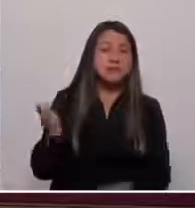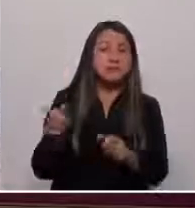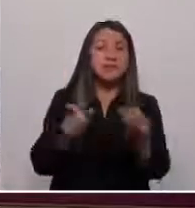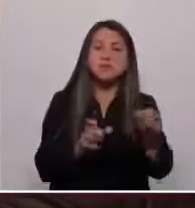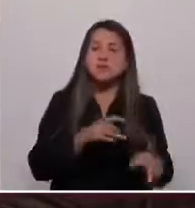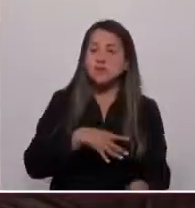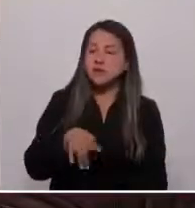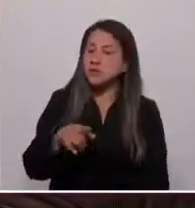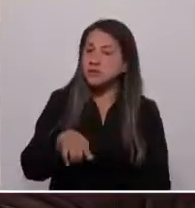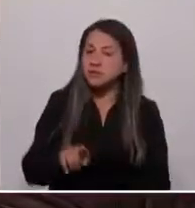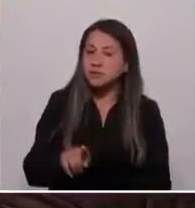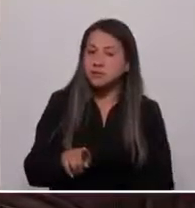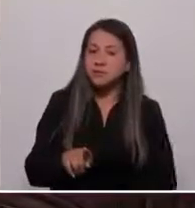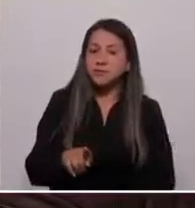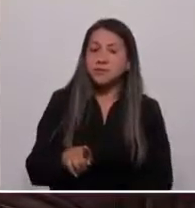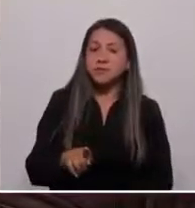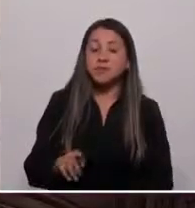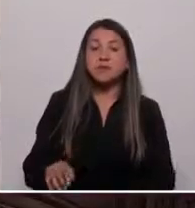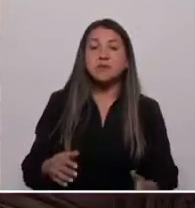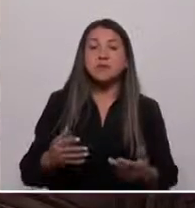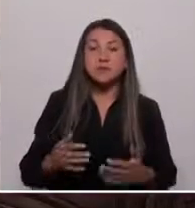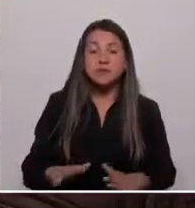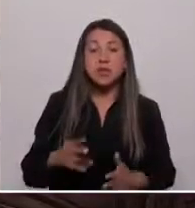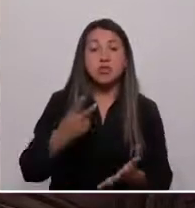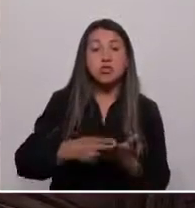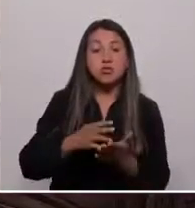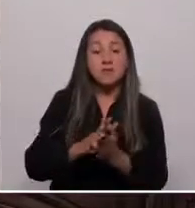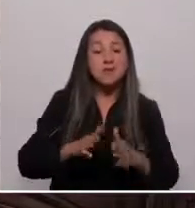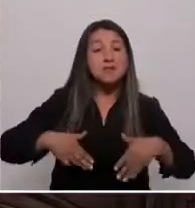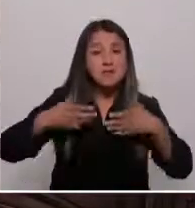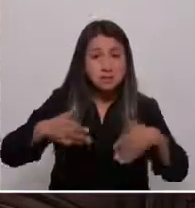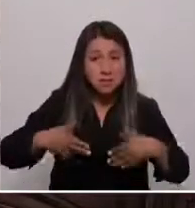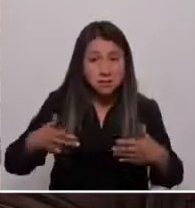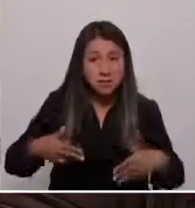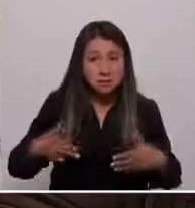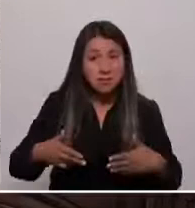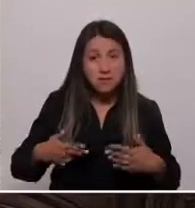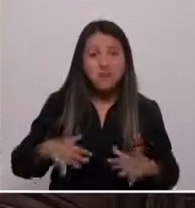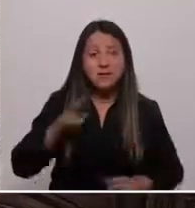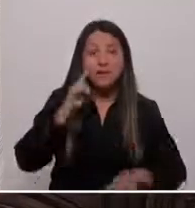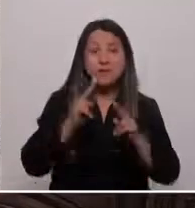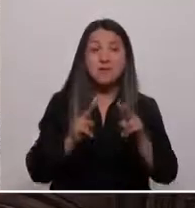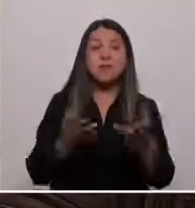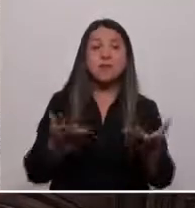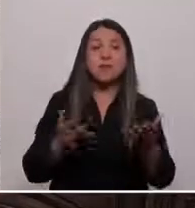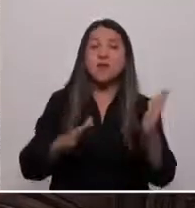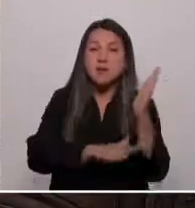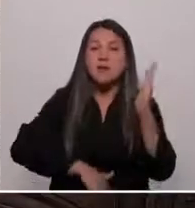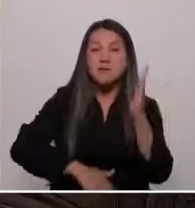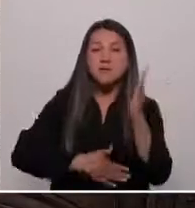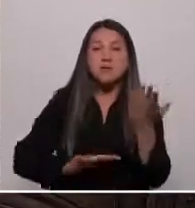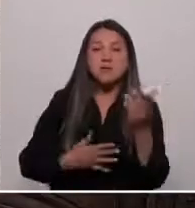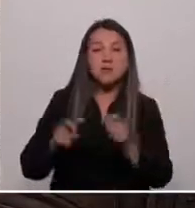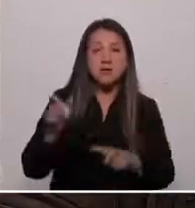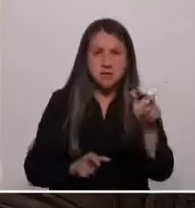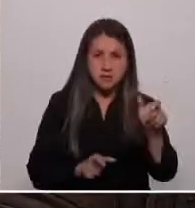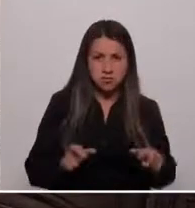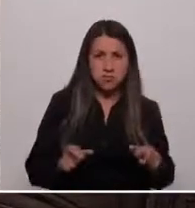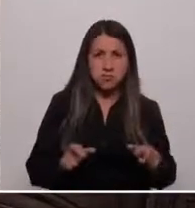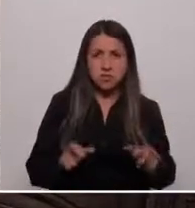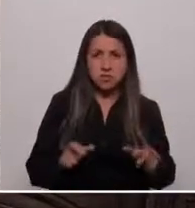Sin embargo, luego de los hechos de 2019, de pronto nos vimos revisando las bases de lo que somos y de lo que hemos sido.